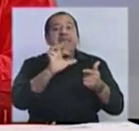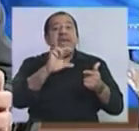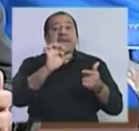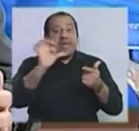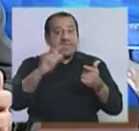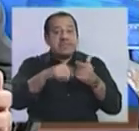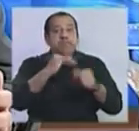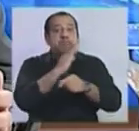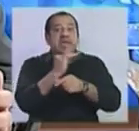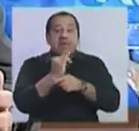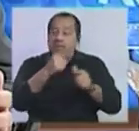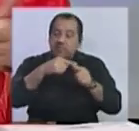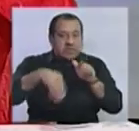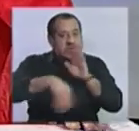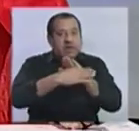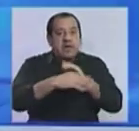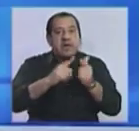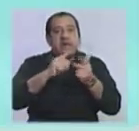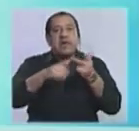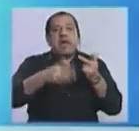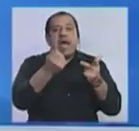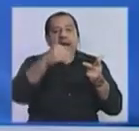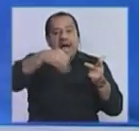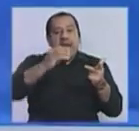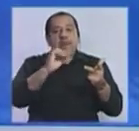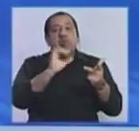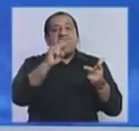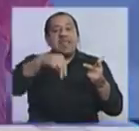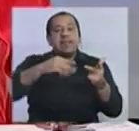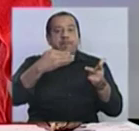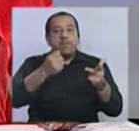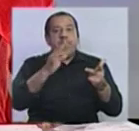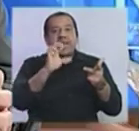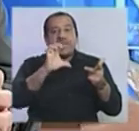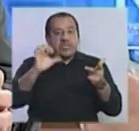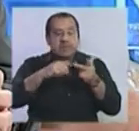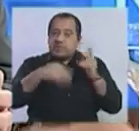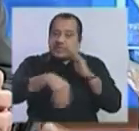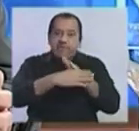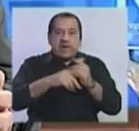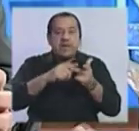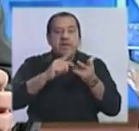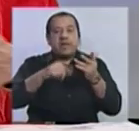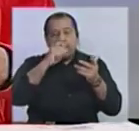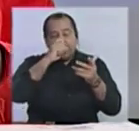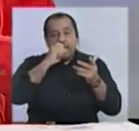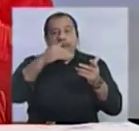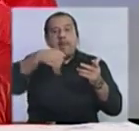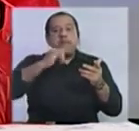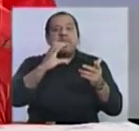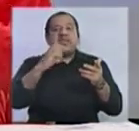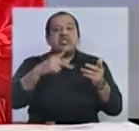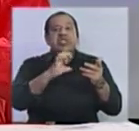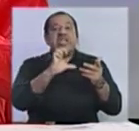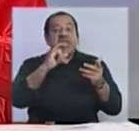votación que tuvo el Partido Independiente. José Amorim Valle. José Amorim Valle, la senadora Mónica Javier, el senador Rafael Miquelini. O sea,